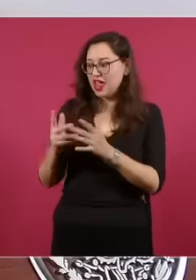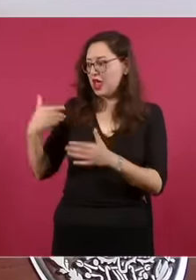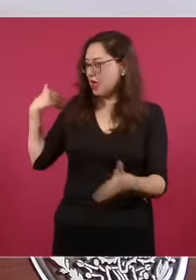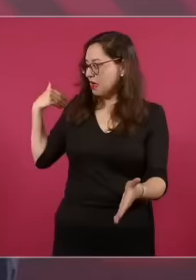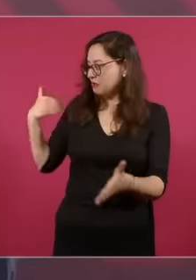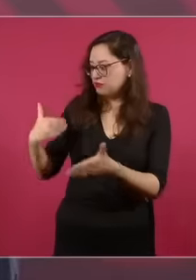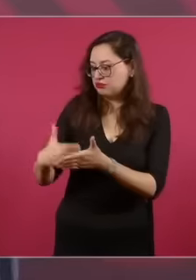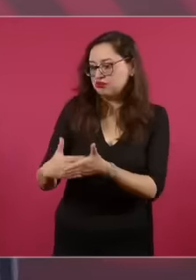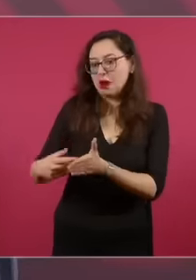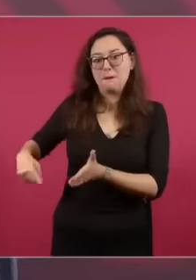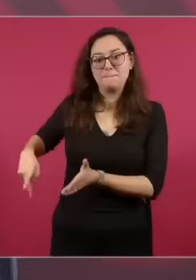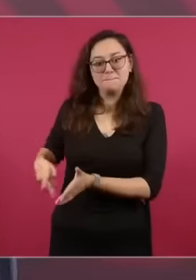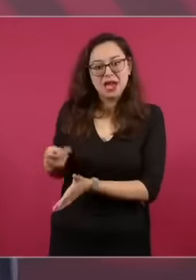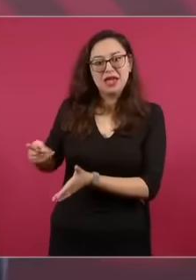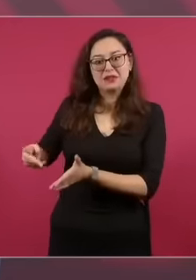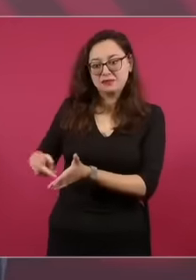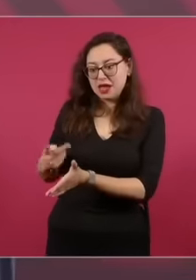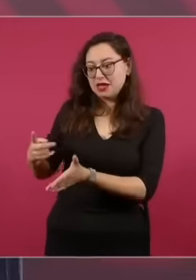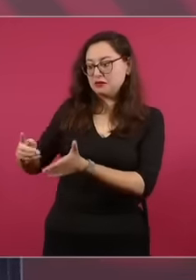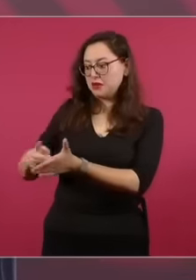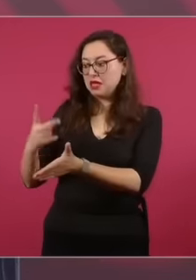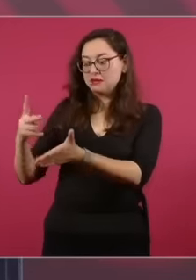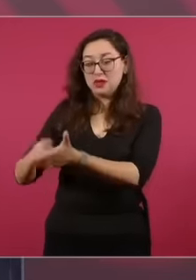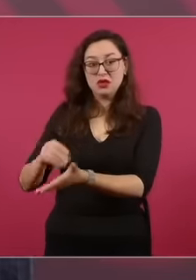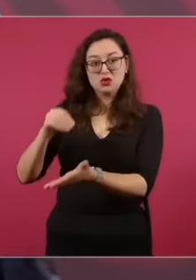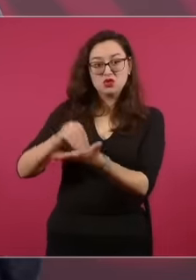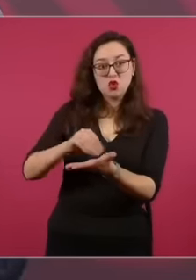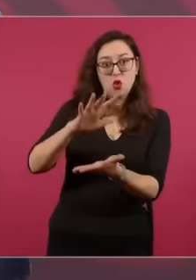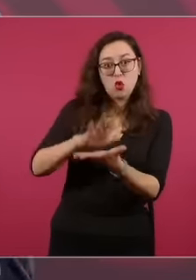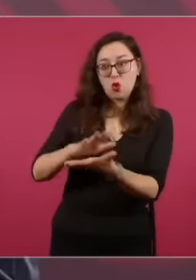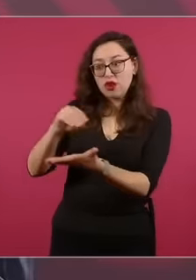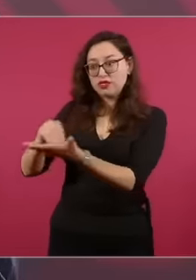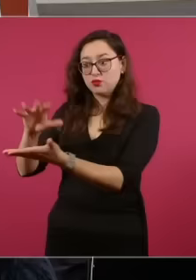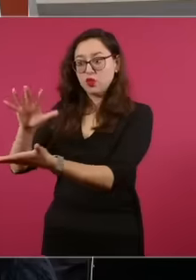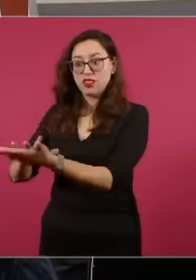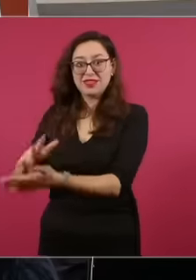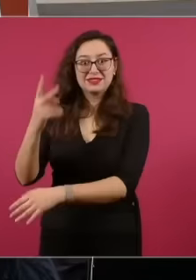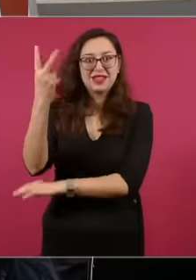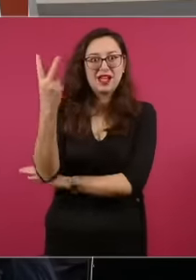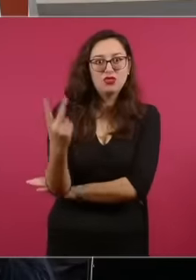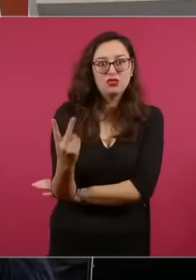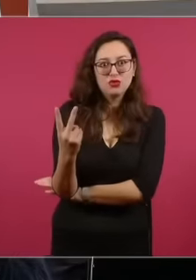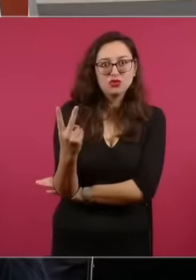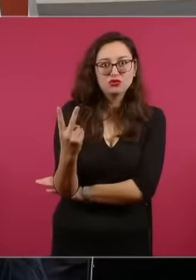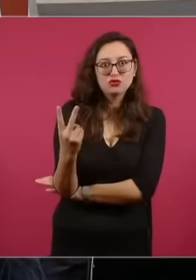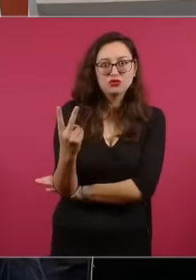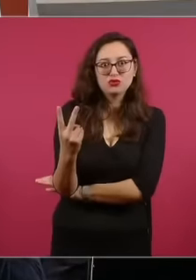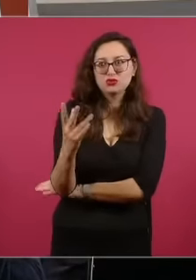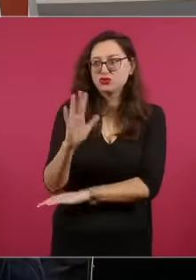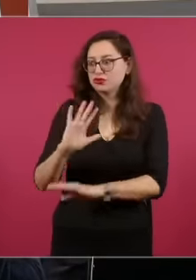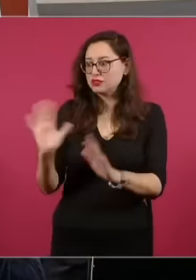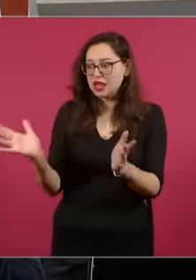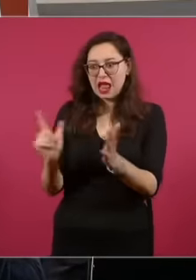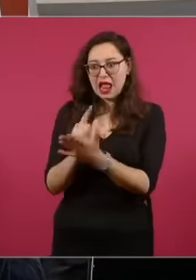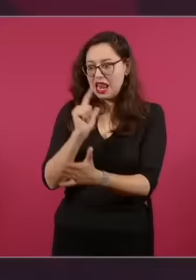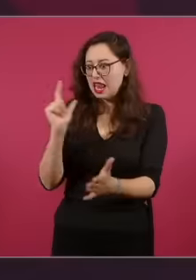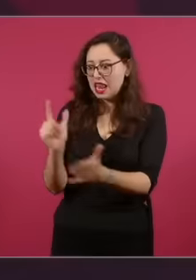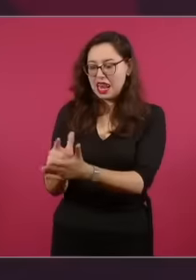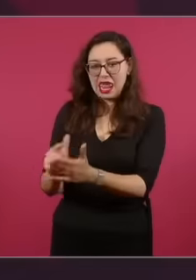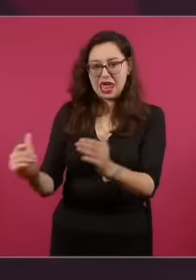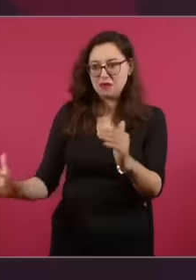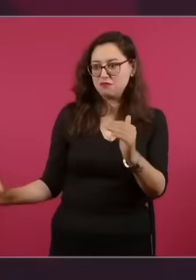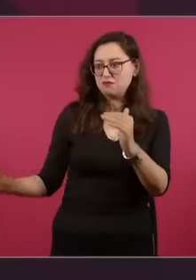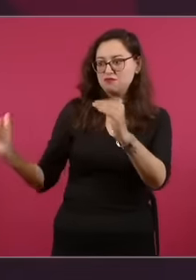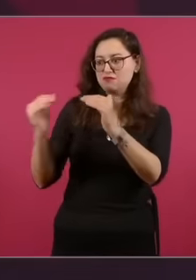resuelto con claridad no hace falta ninguna interpretación en la